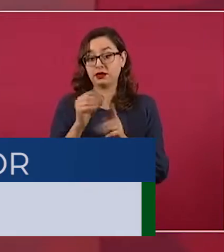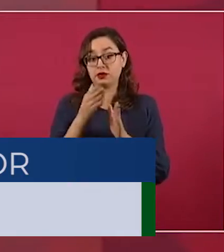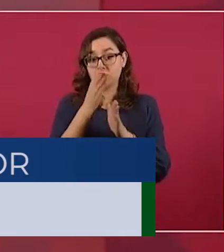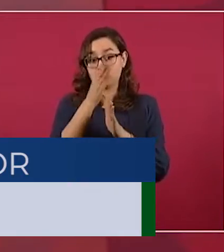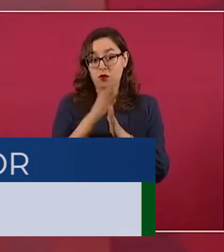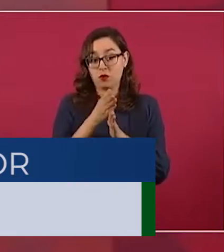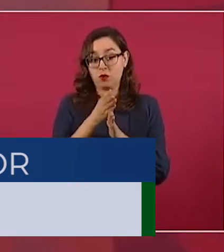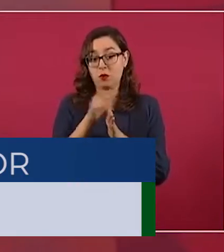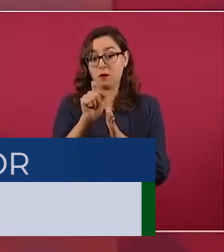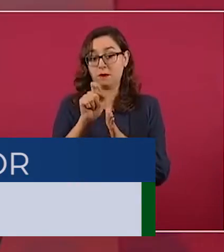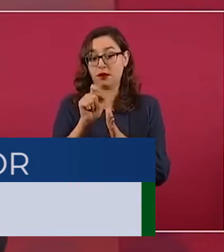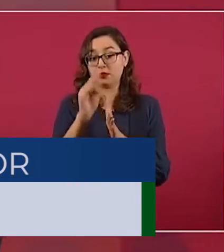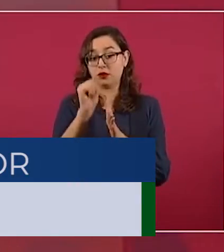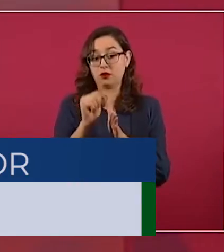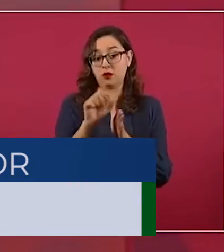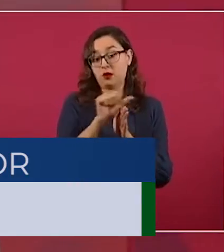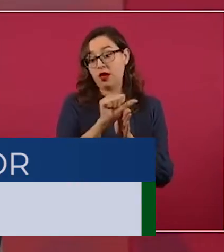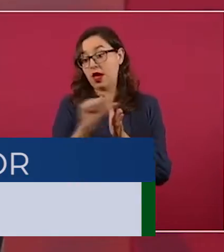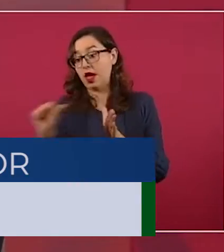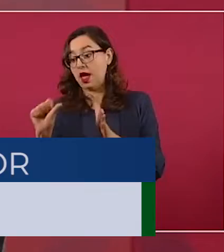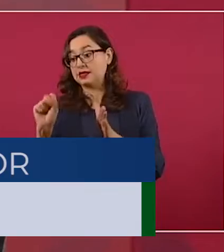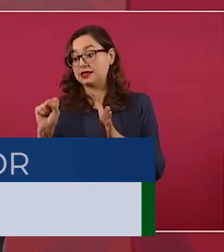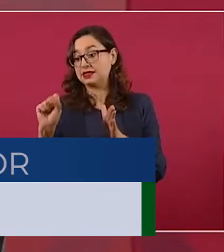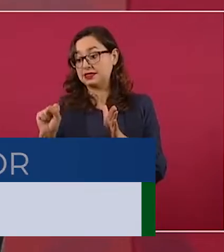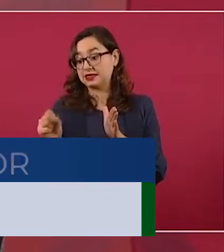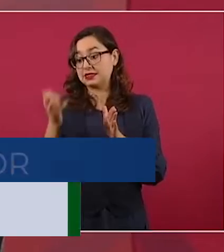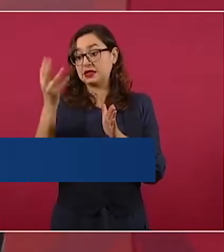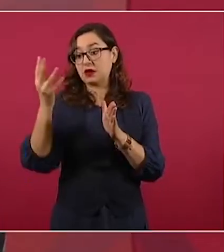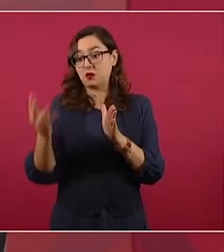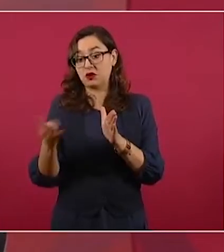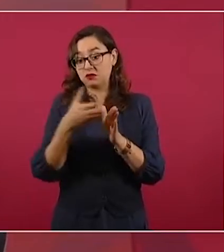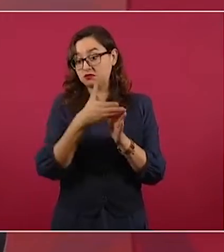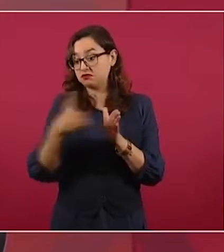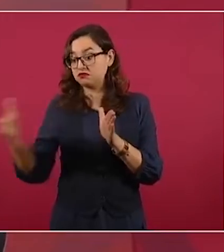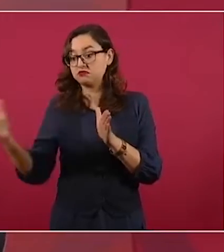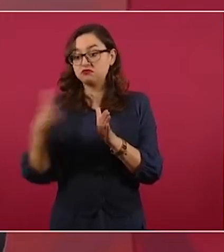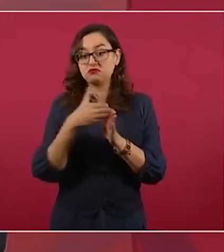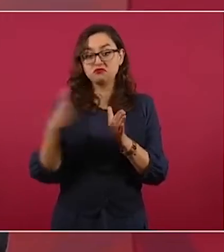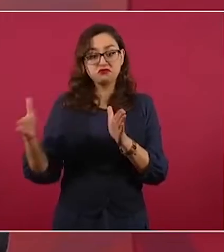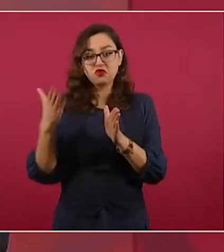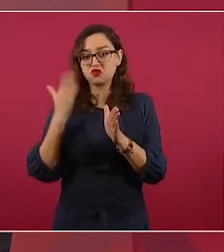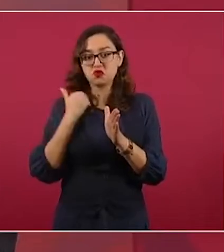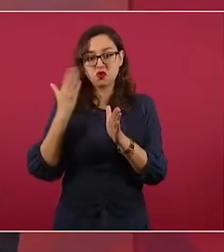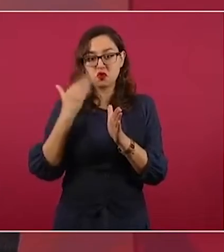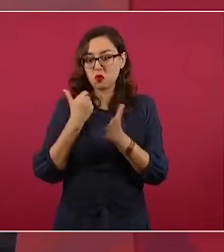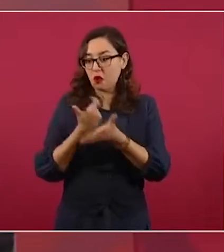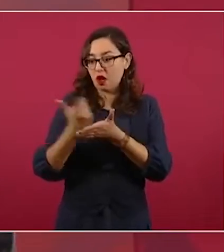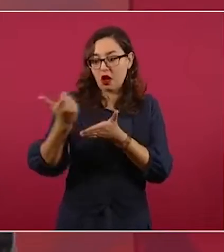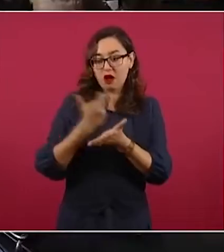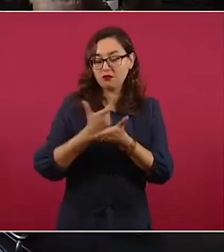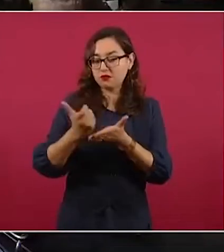de los 64 ya está la pensión de adulto mayor. Entonces,